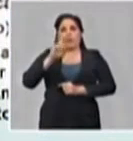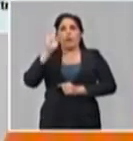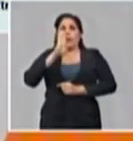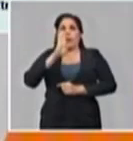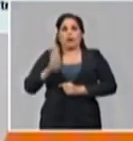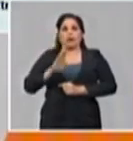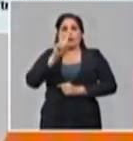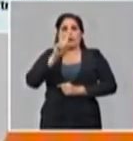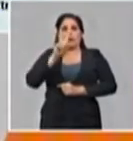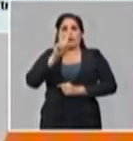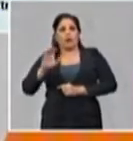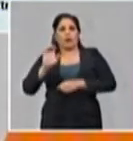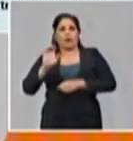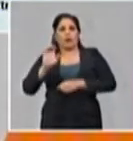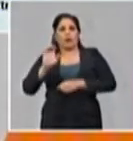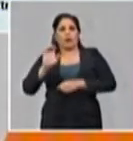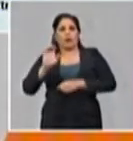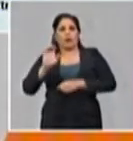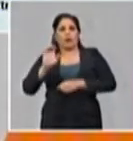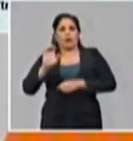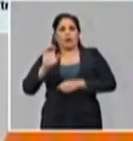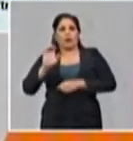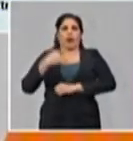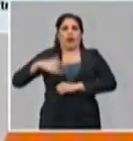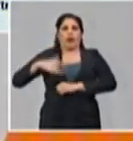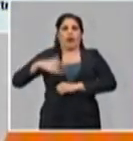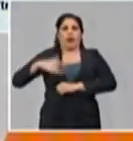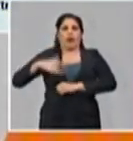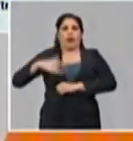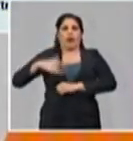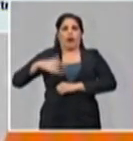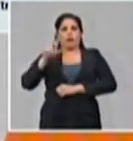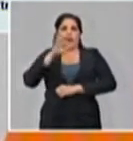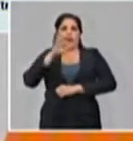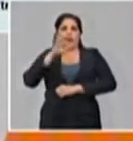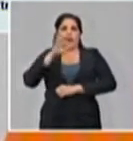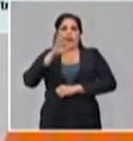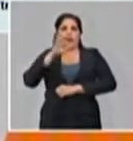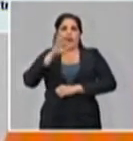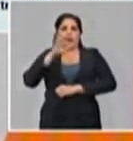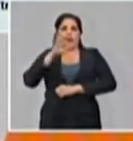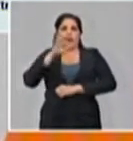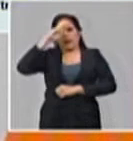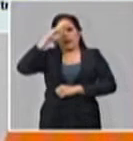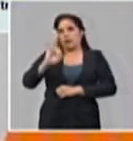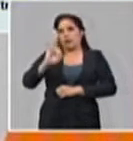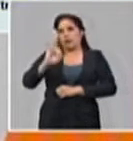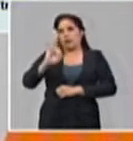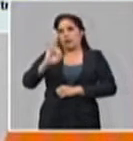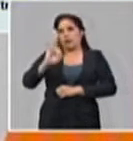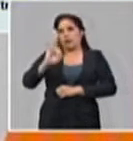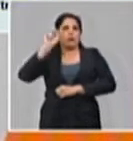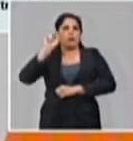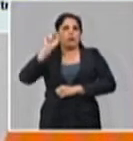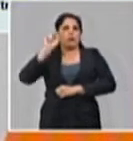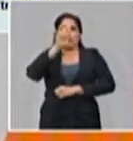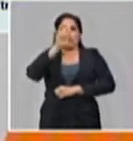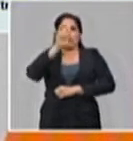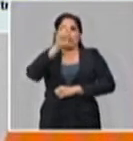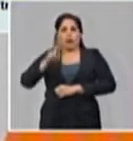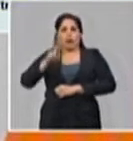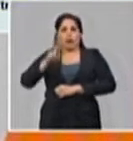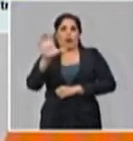25, Ecuador 14, Argentina con 12, Chile con 10, México con 7, Perú con 7, Costa Rica con